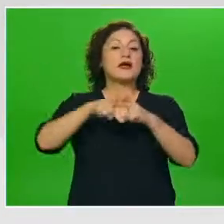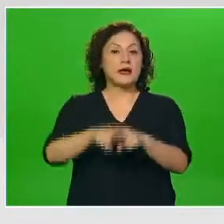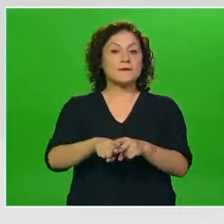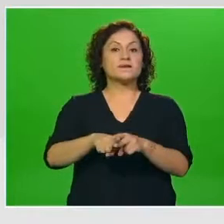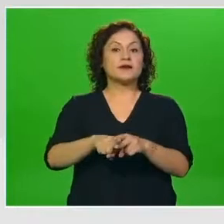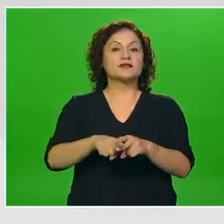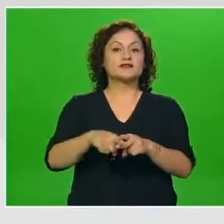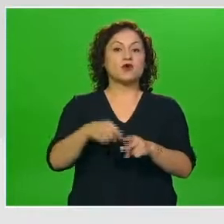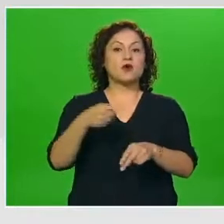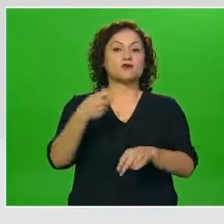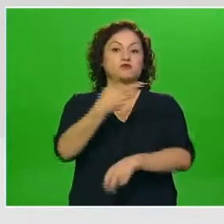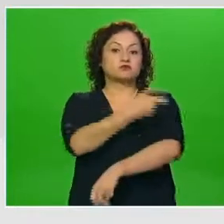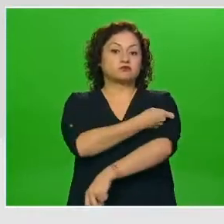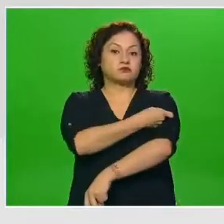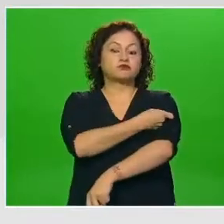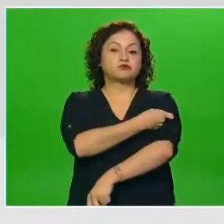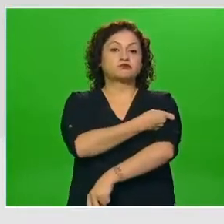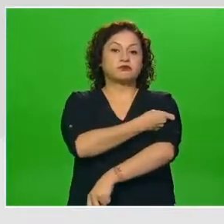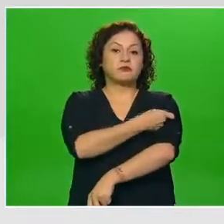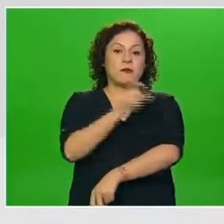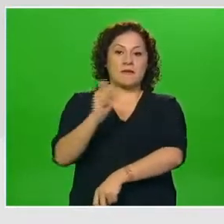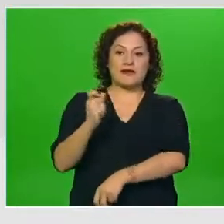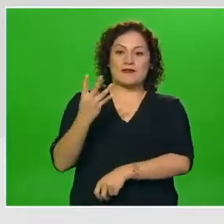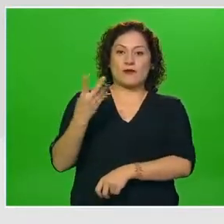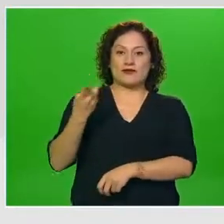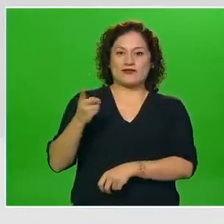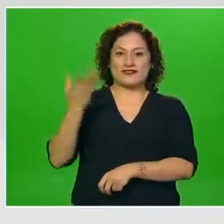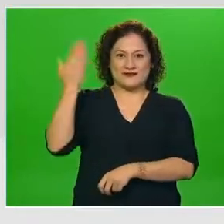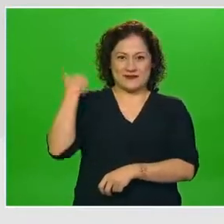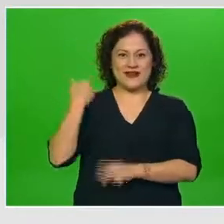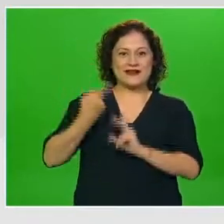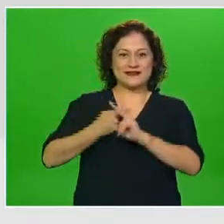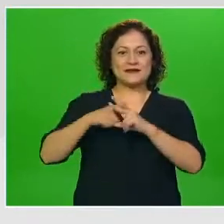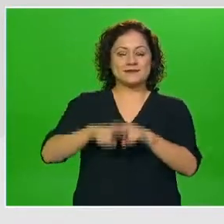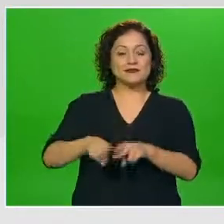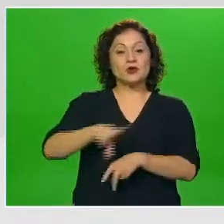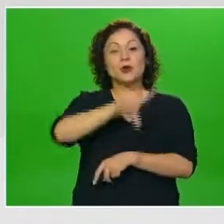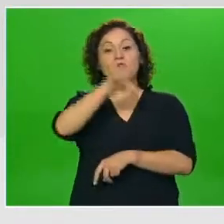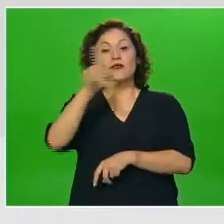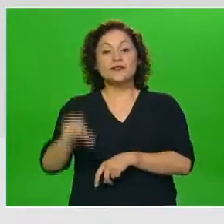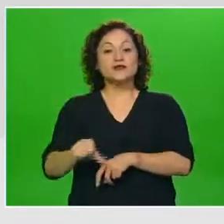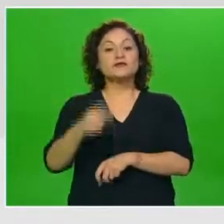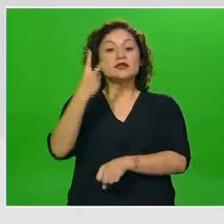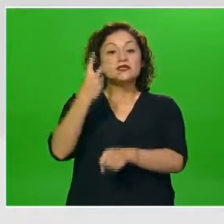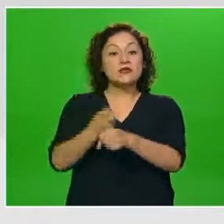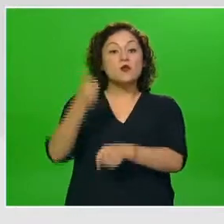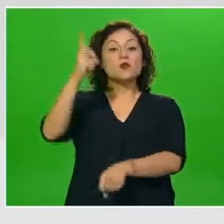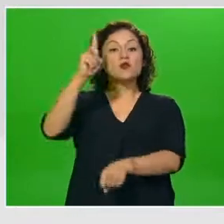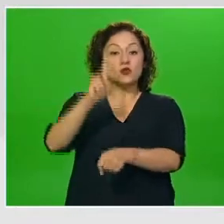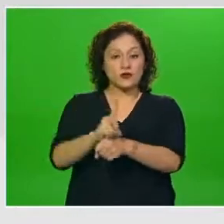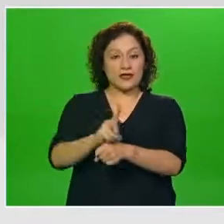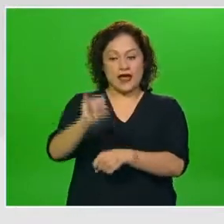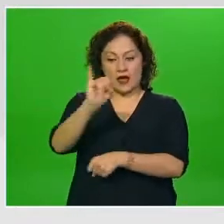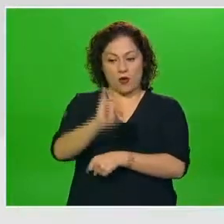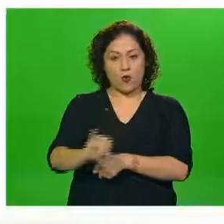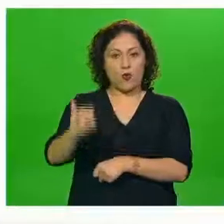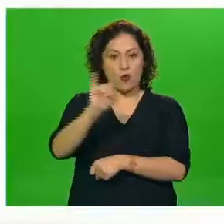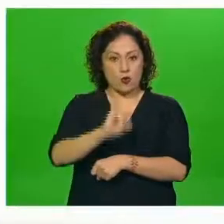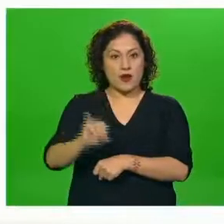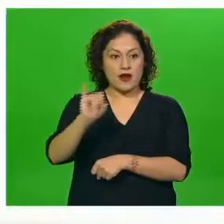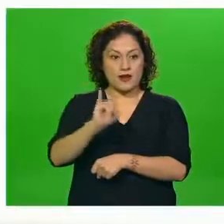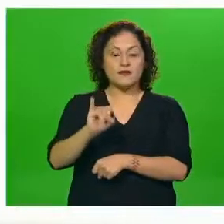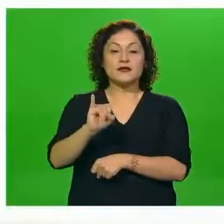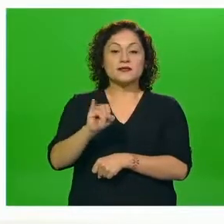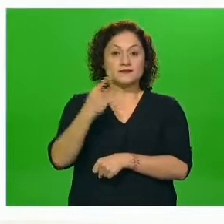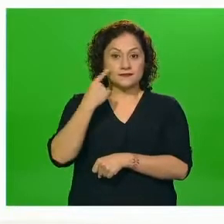de diciembre. Y de manera seguida se logró el segundo día. El jueves fue el segundo día con más dosis